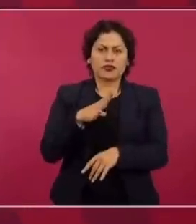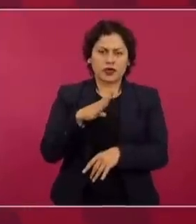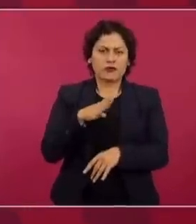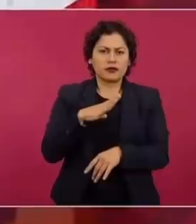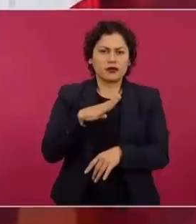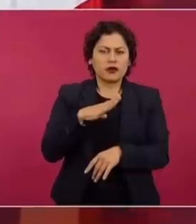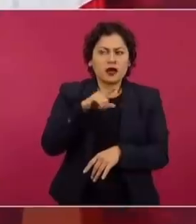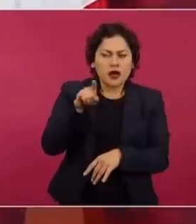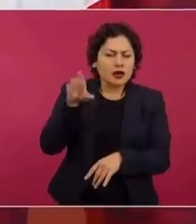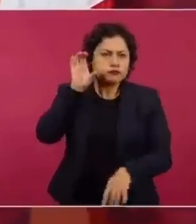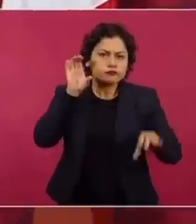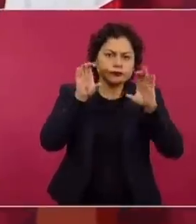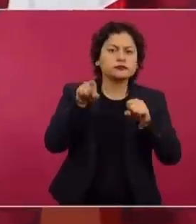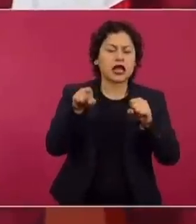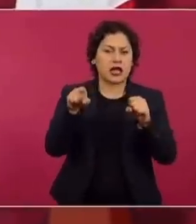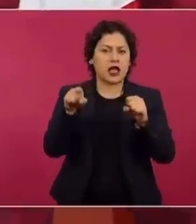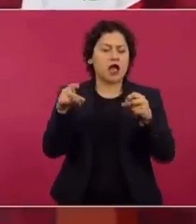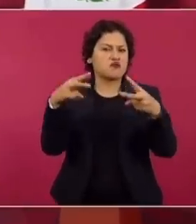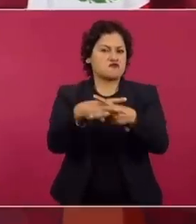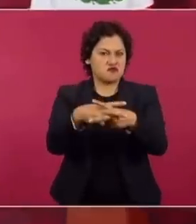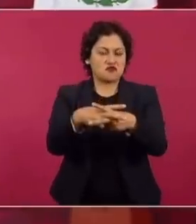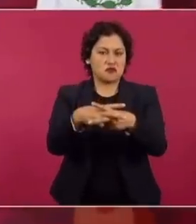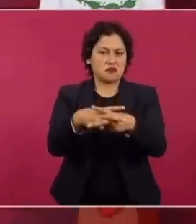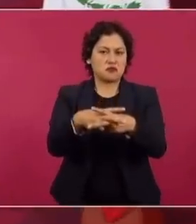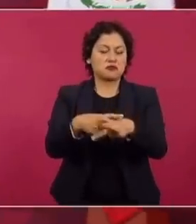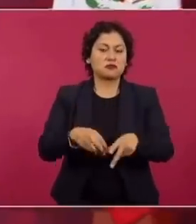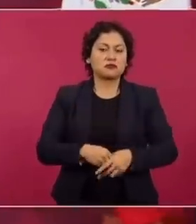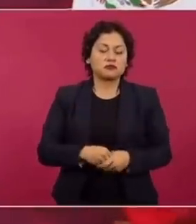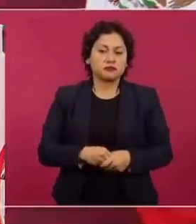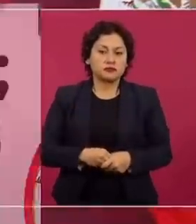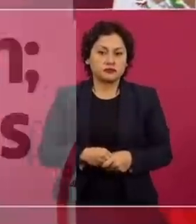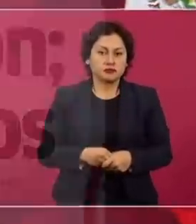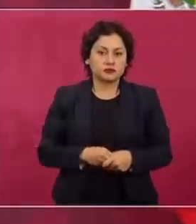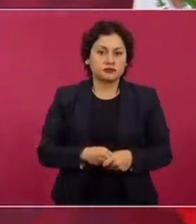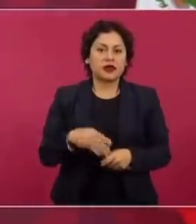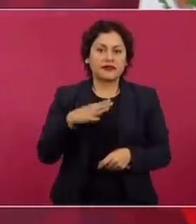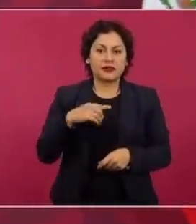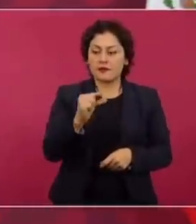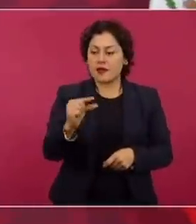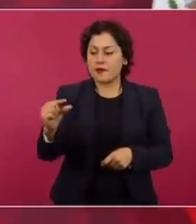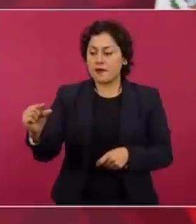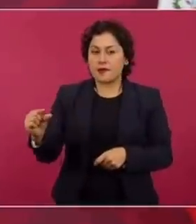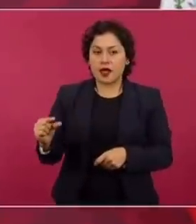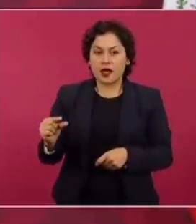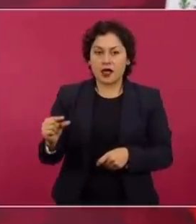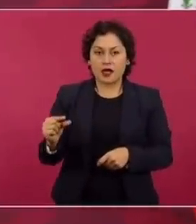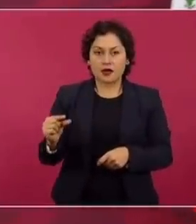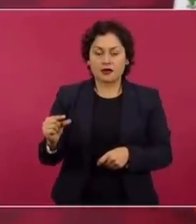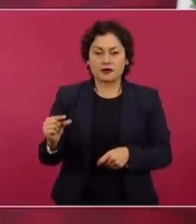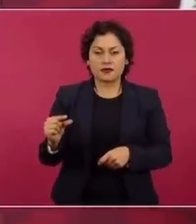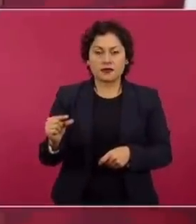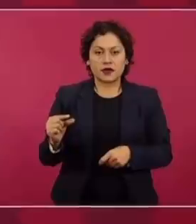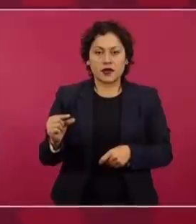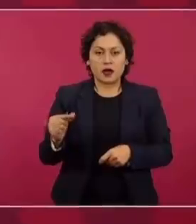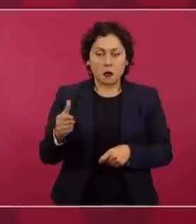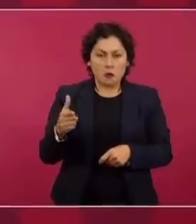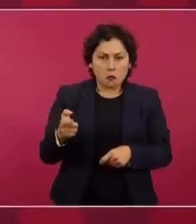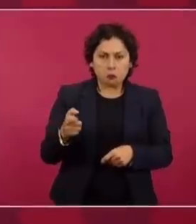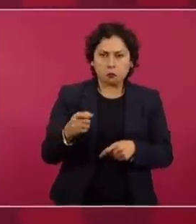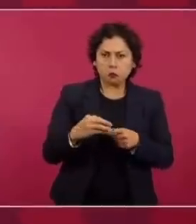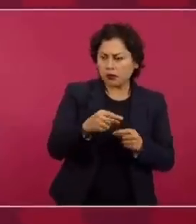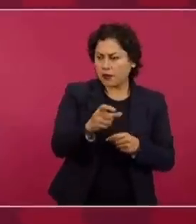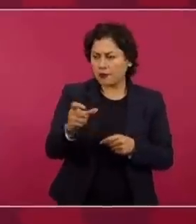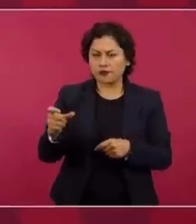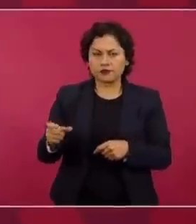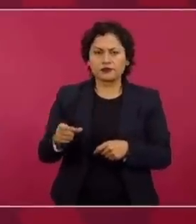que hubo un enfrentamiento, hay casquillos, creo unos